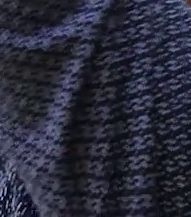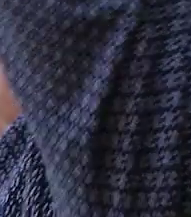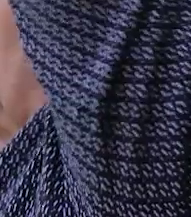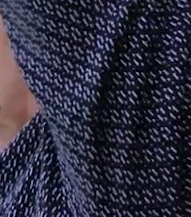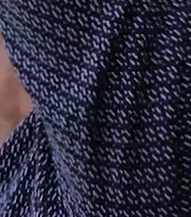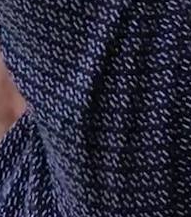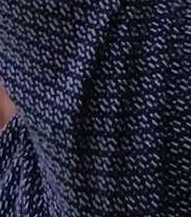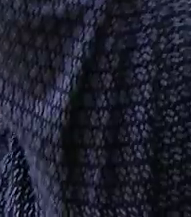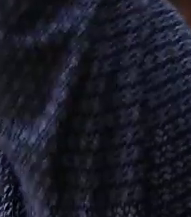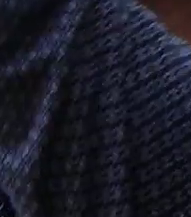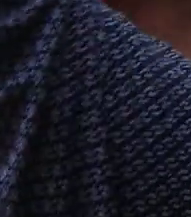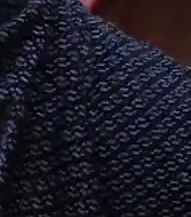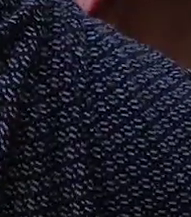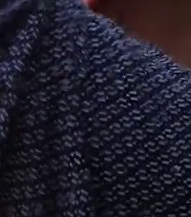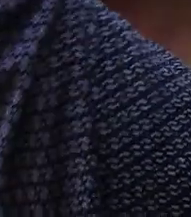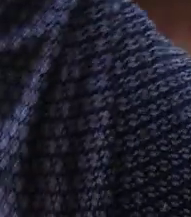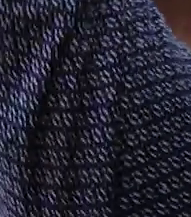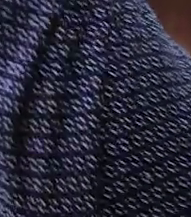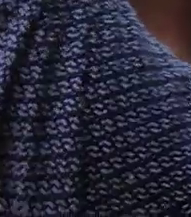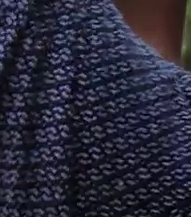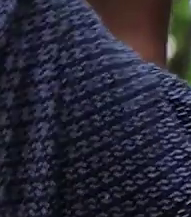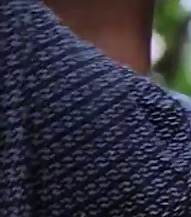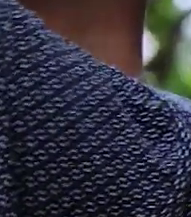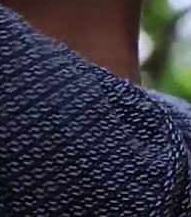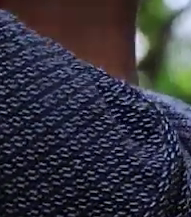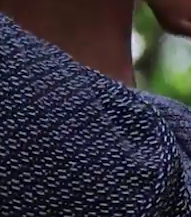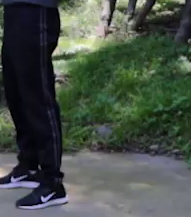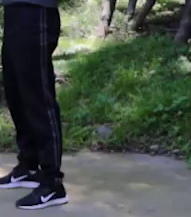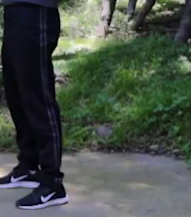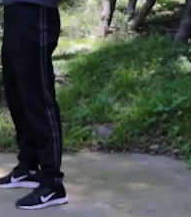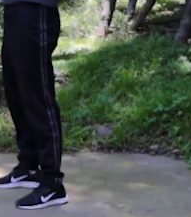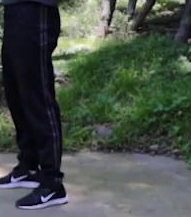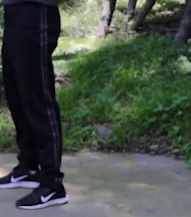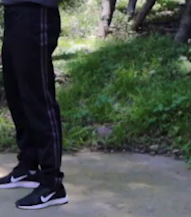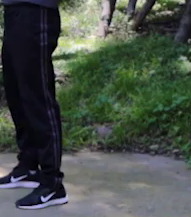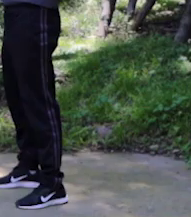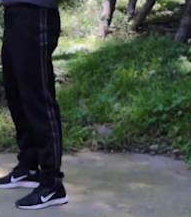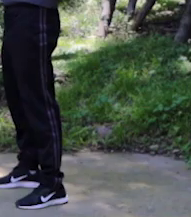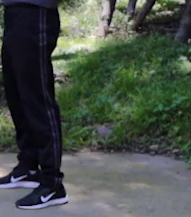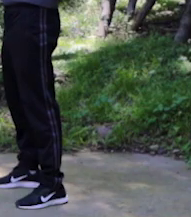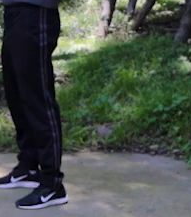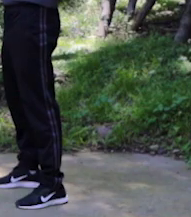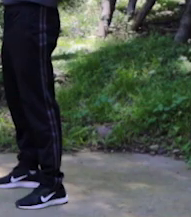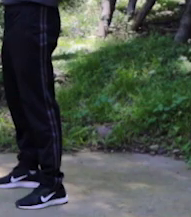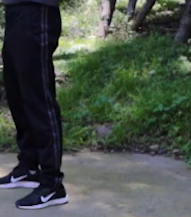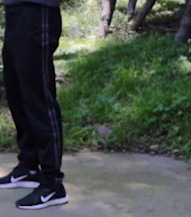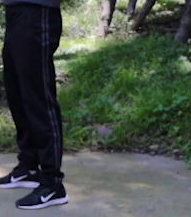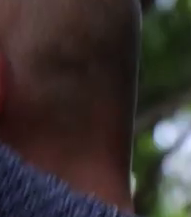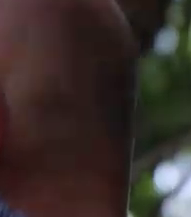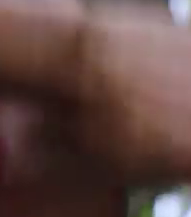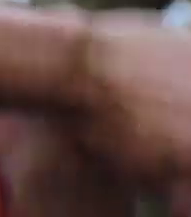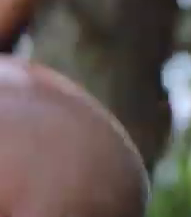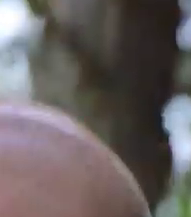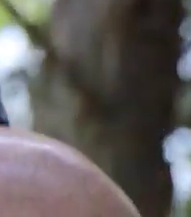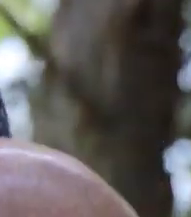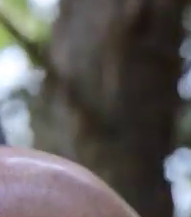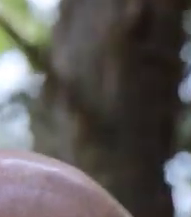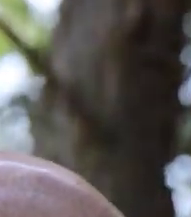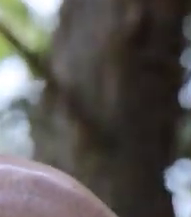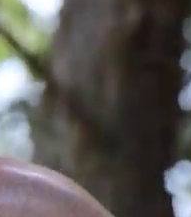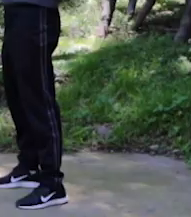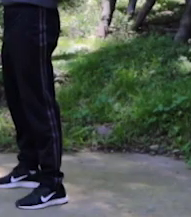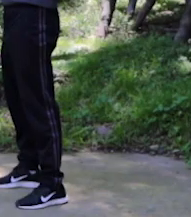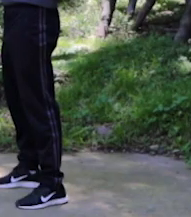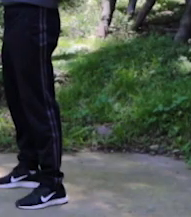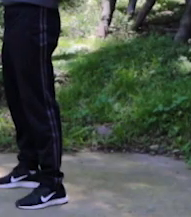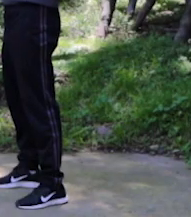si si quiéramos alcanzar el cielo. ¡Venga! ¡Uno! ¡Eso! ¡Perfecto! ¡Con fuerza! ¡Que se vea! ¡Bien, Jair! ¡Muy